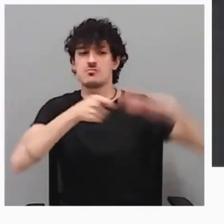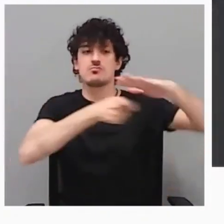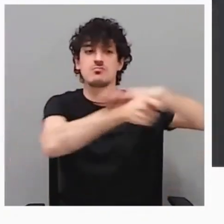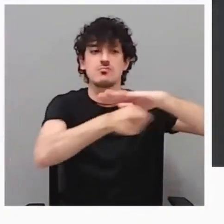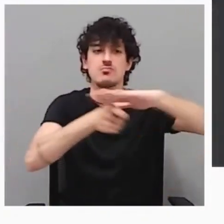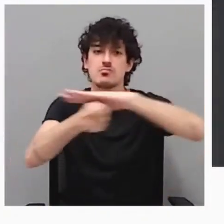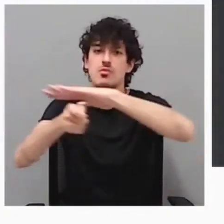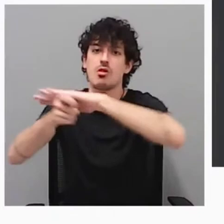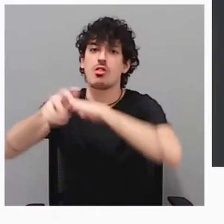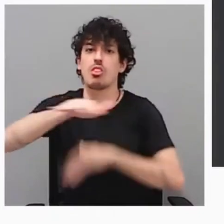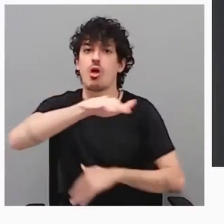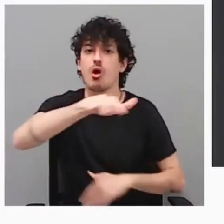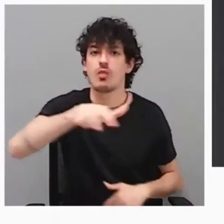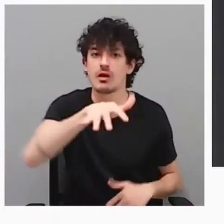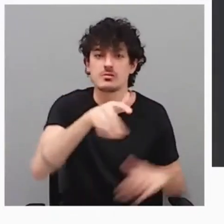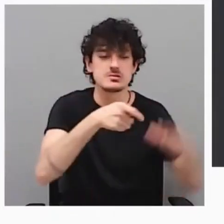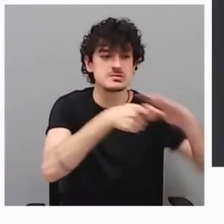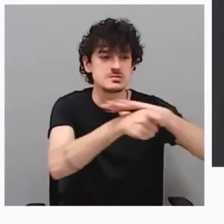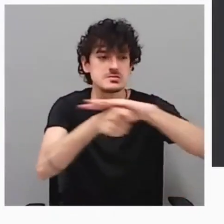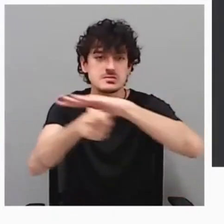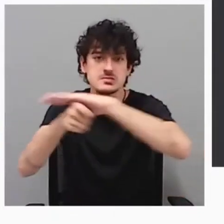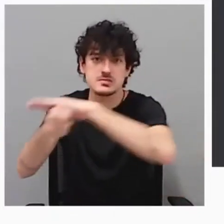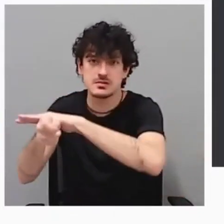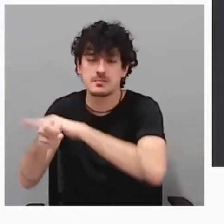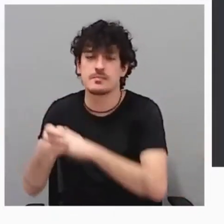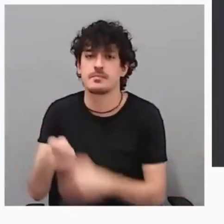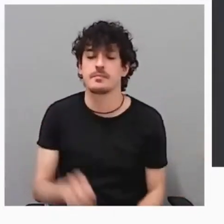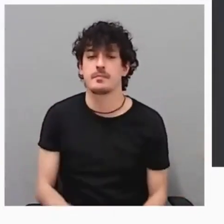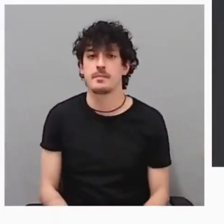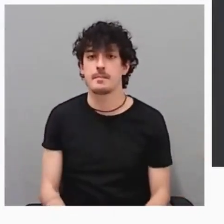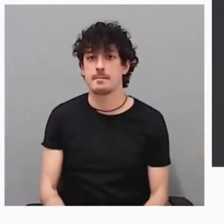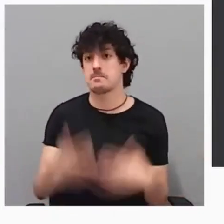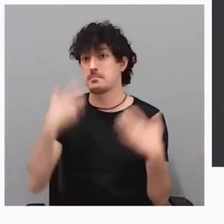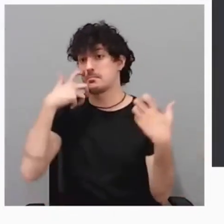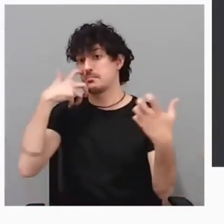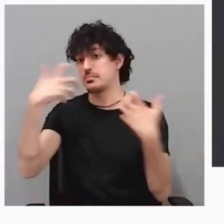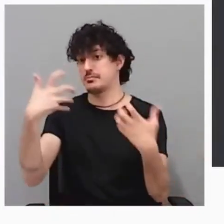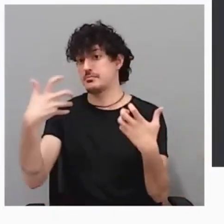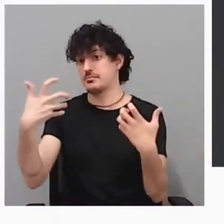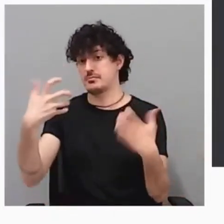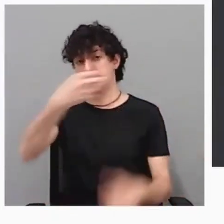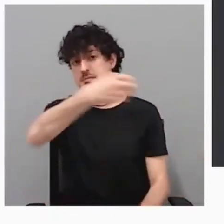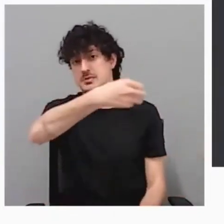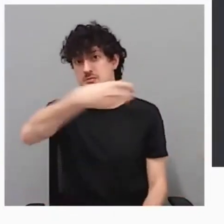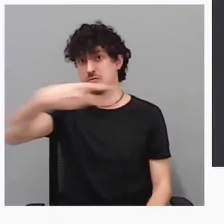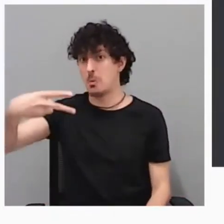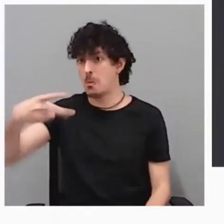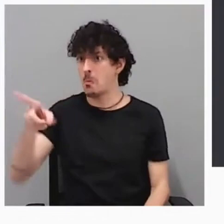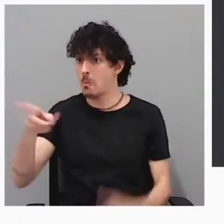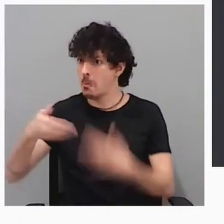invertir parte de su dinero? Y a la vista de los resultados, la verdad es que, bueno, pues no le ha ido mal.